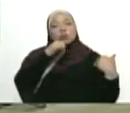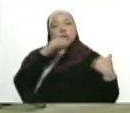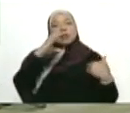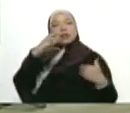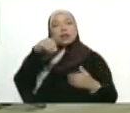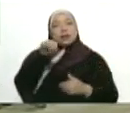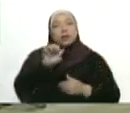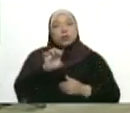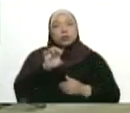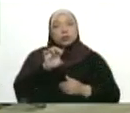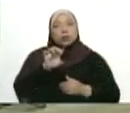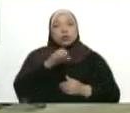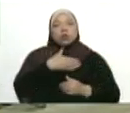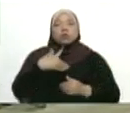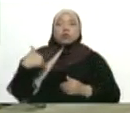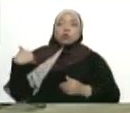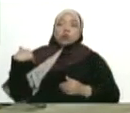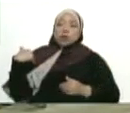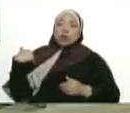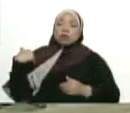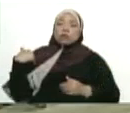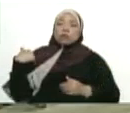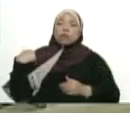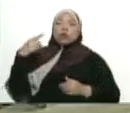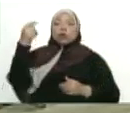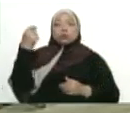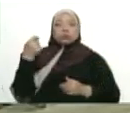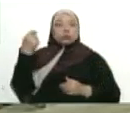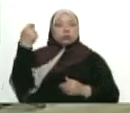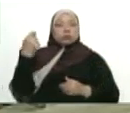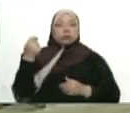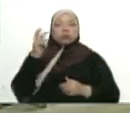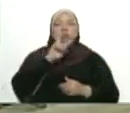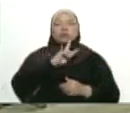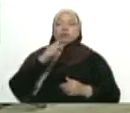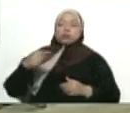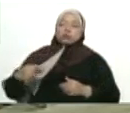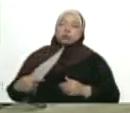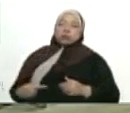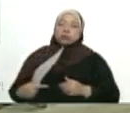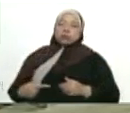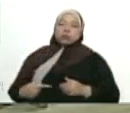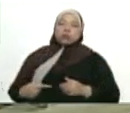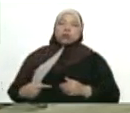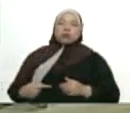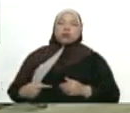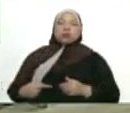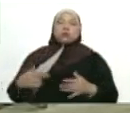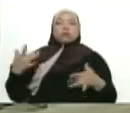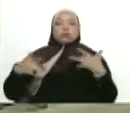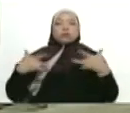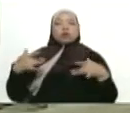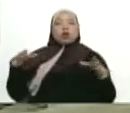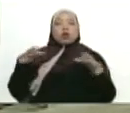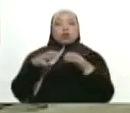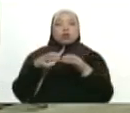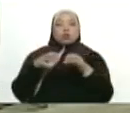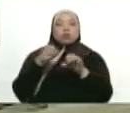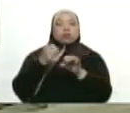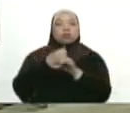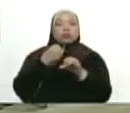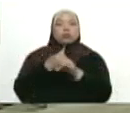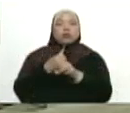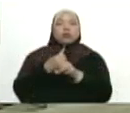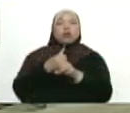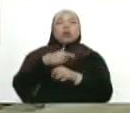CNE. Yo quisiera que el diputado vicepresidente de este comité, José